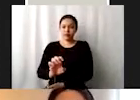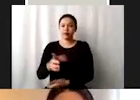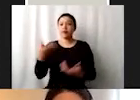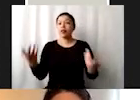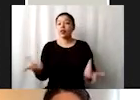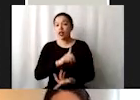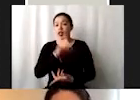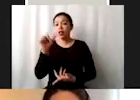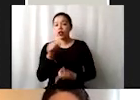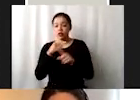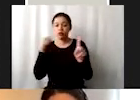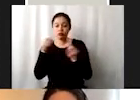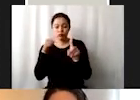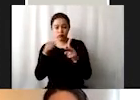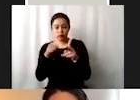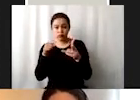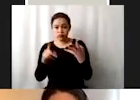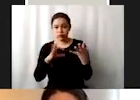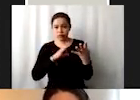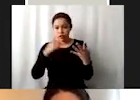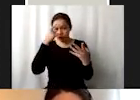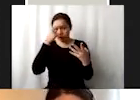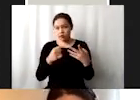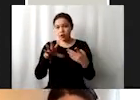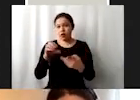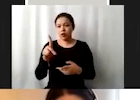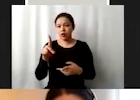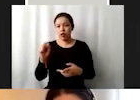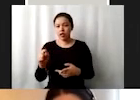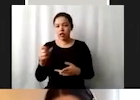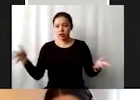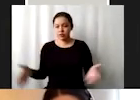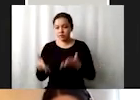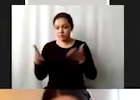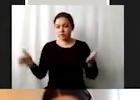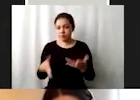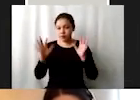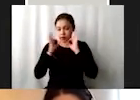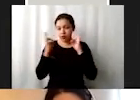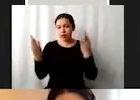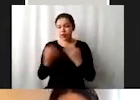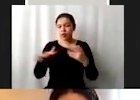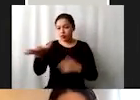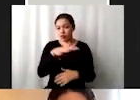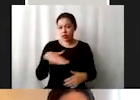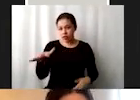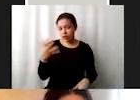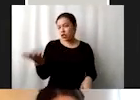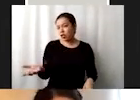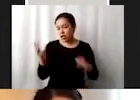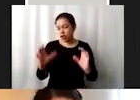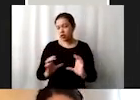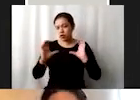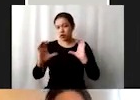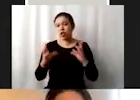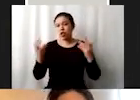otros objetivos que ayuden un poco a empujar los ODSs como cuestiones de cuidado al medio ambiente, o cuestiones de consumo